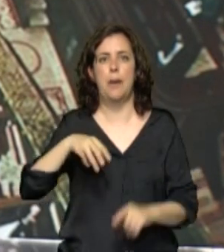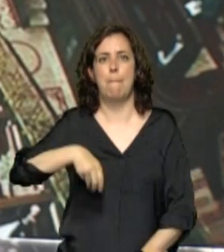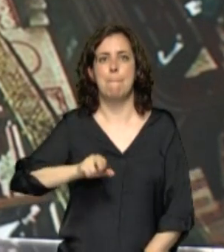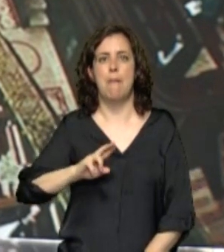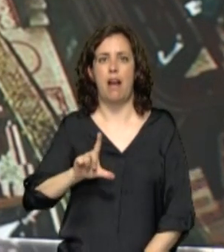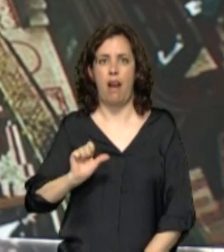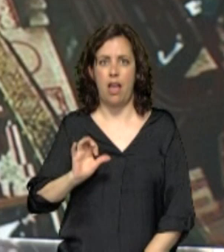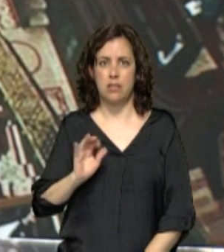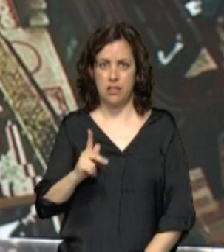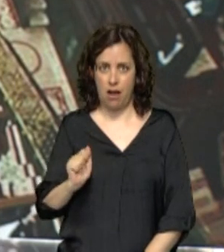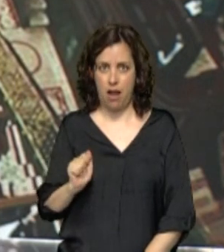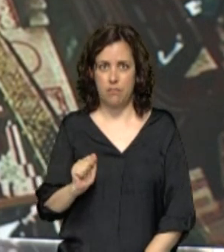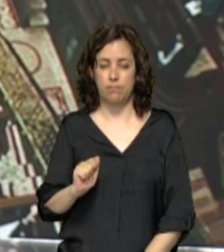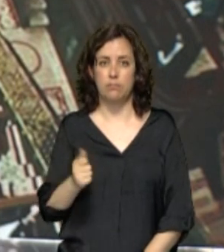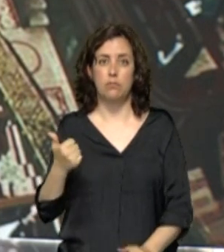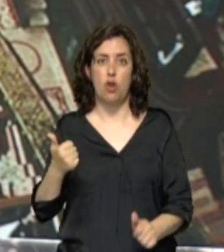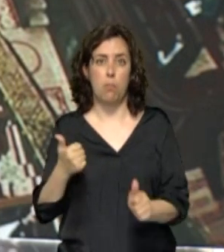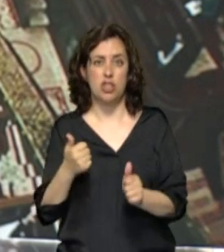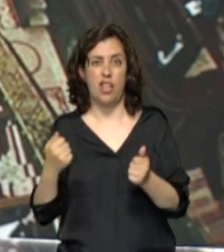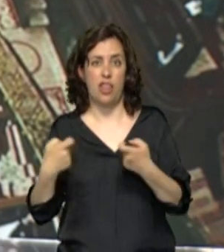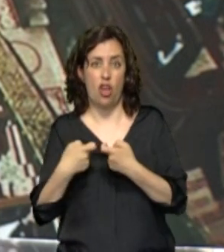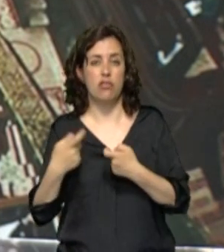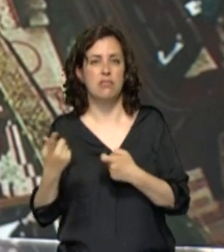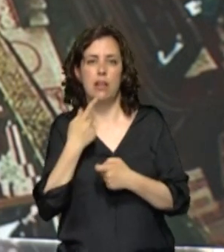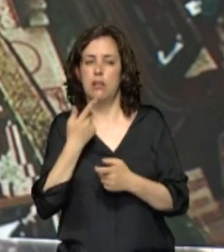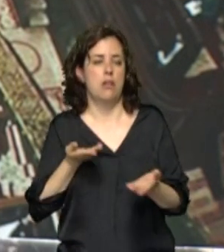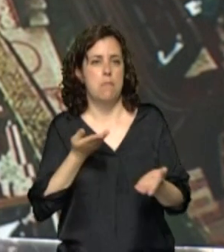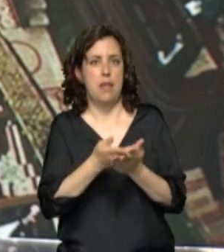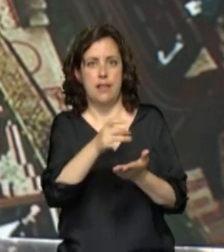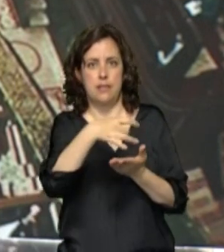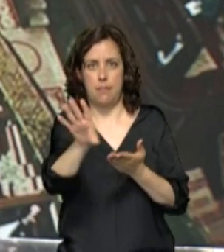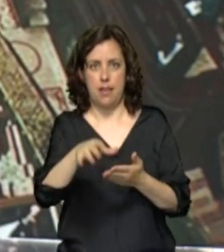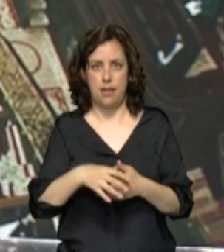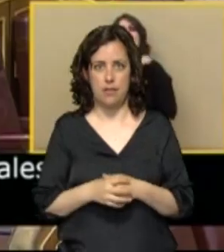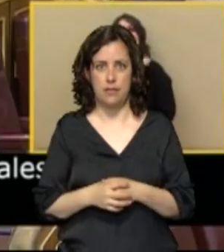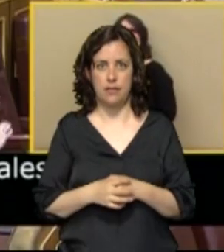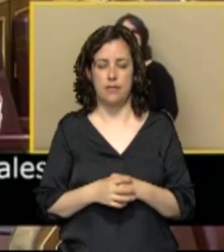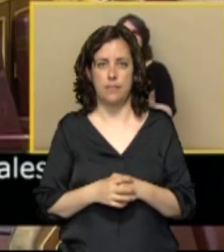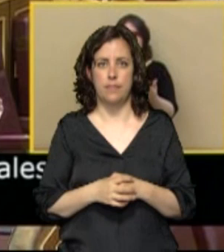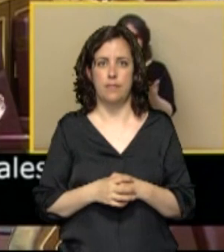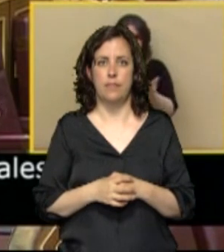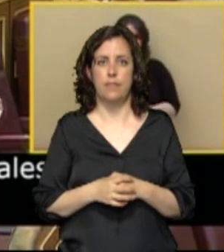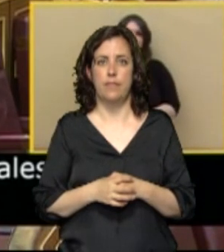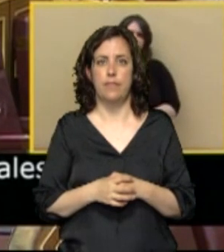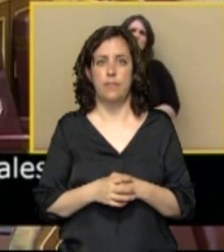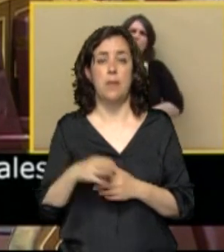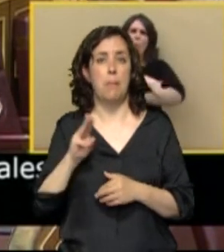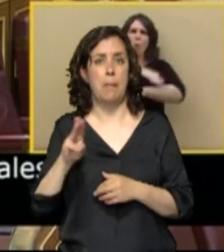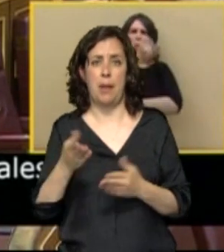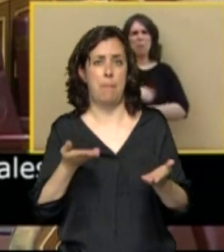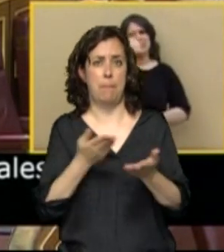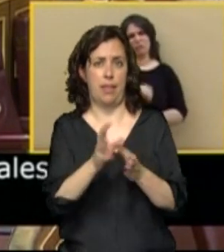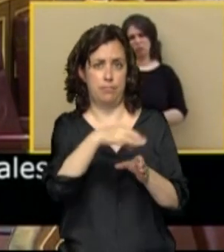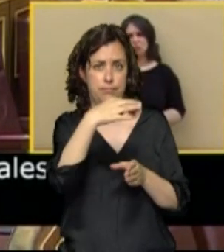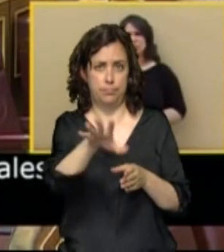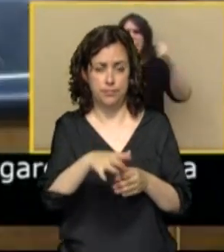La oposición pide que se vaya tras el cese del coronel de la Guardia Civil, Pérez de los Cobos. La oposición pide la destitución